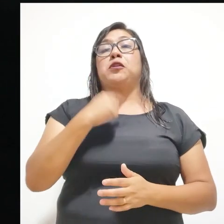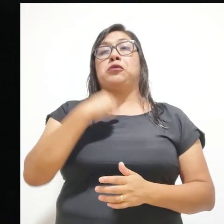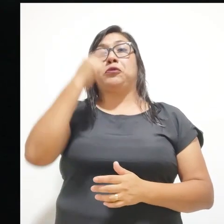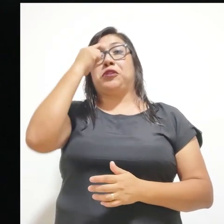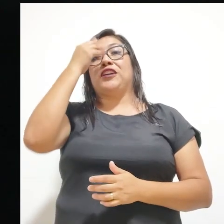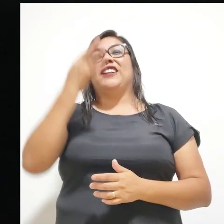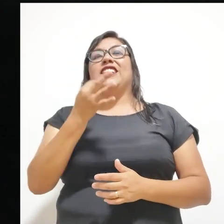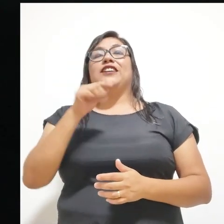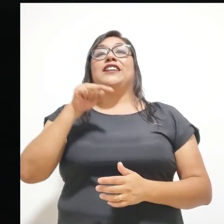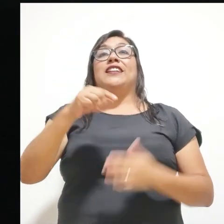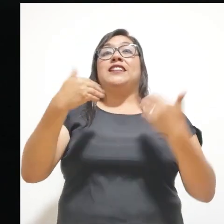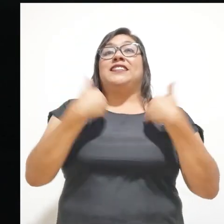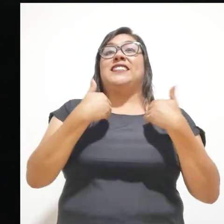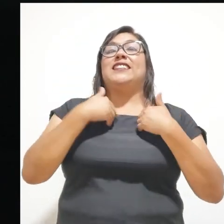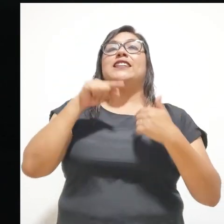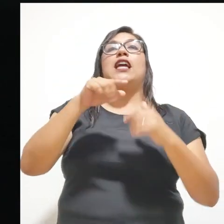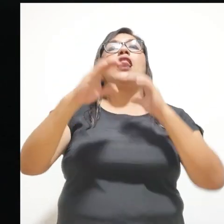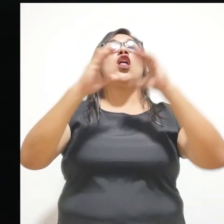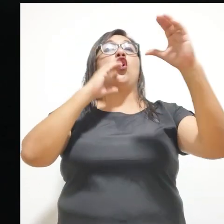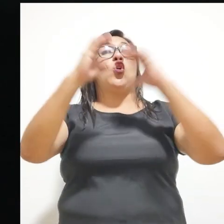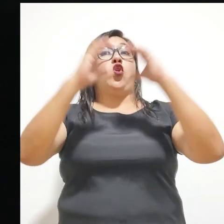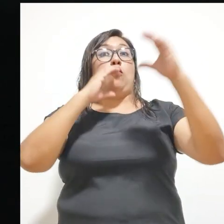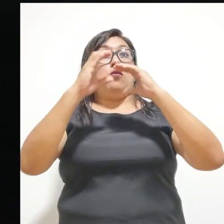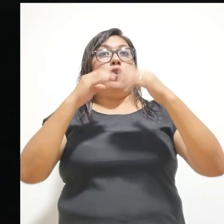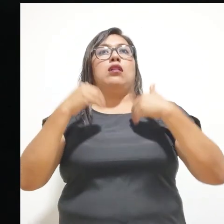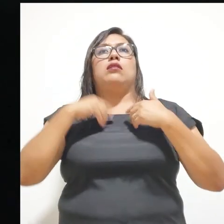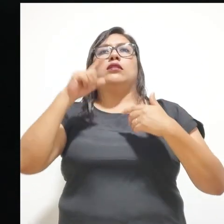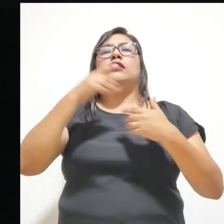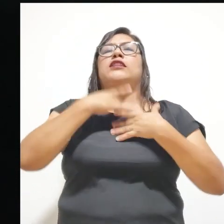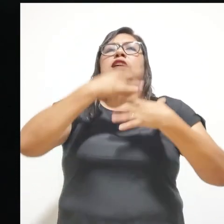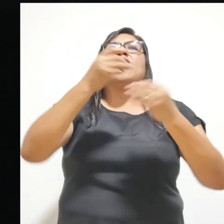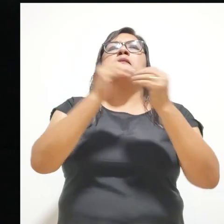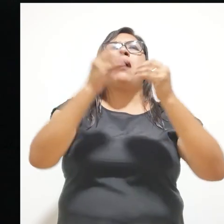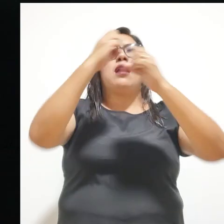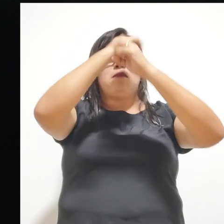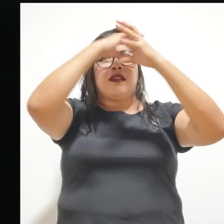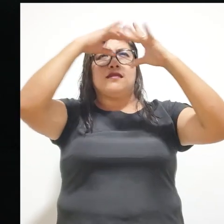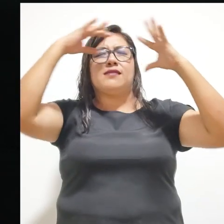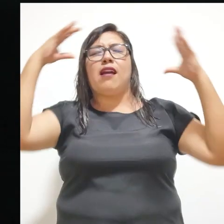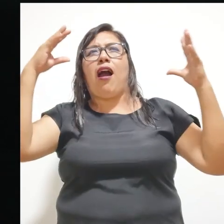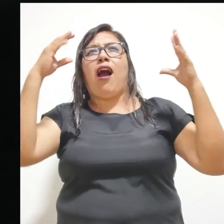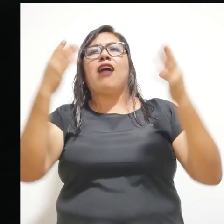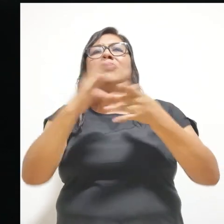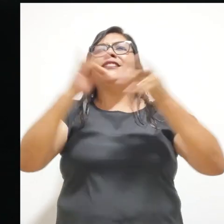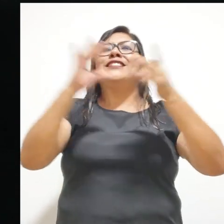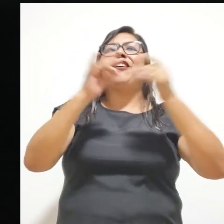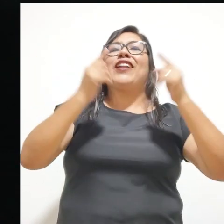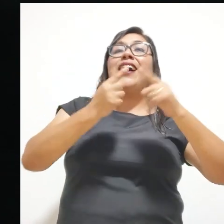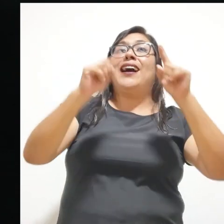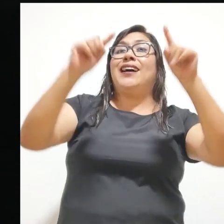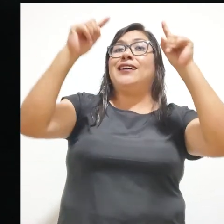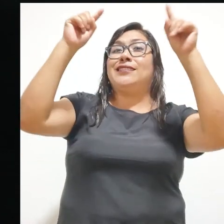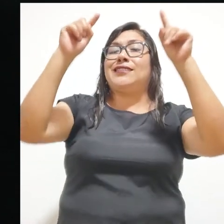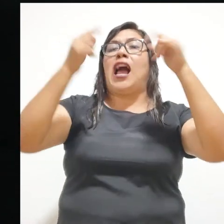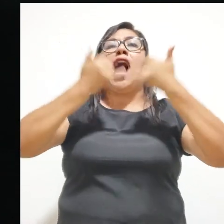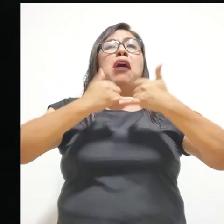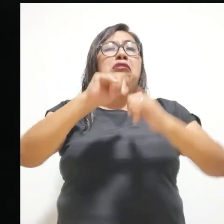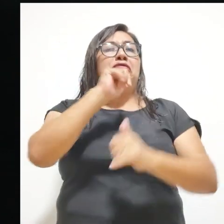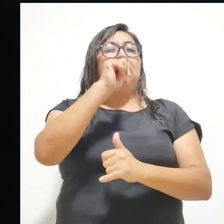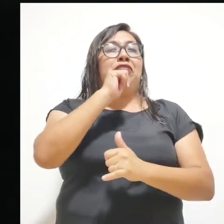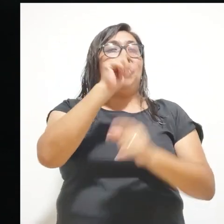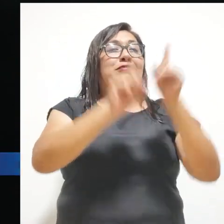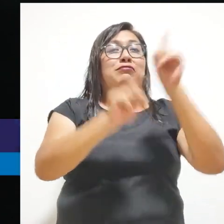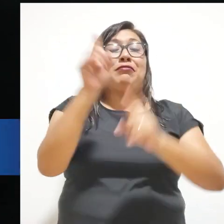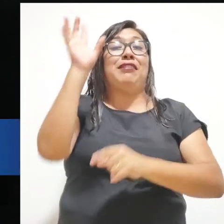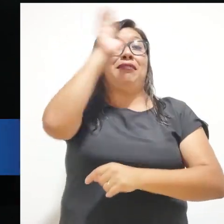yo creo que así como tenemos este medio de comunicación nos interesa visibilizar, Mar, todas las historias de éxitos, porque todavía no se está